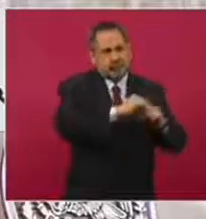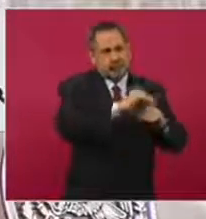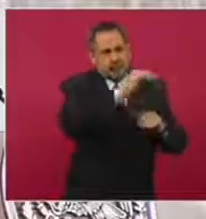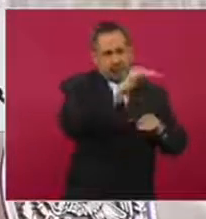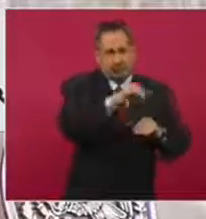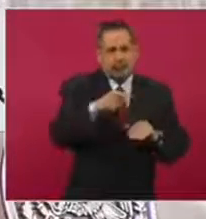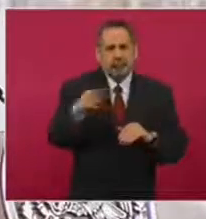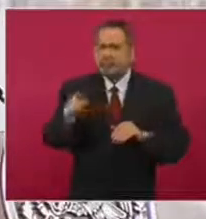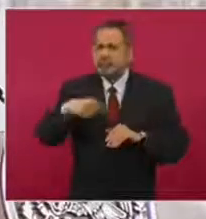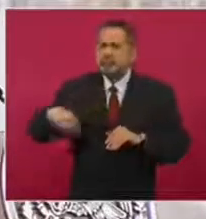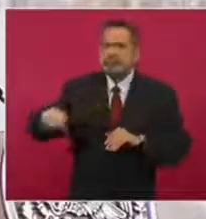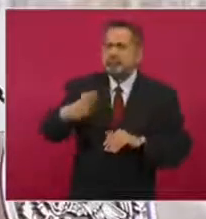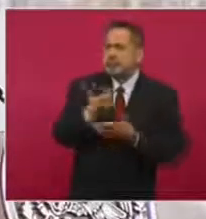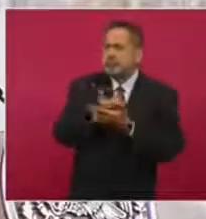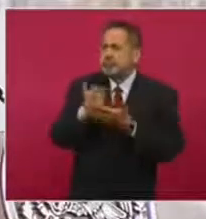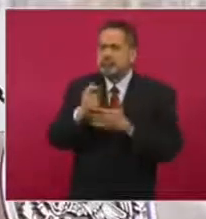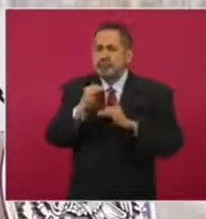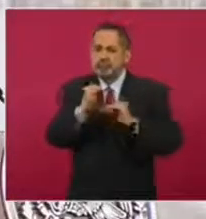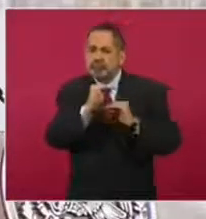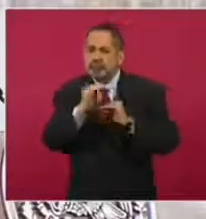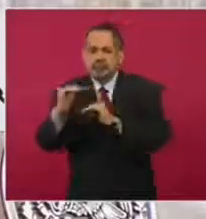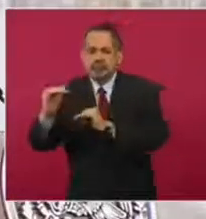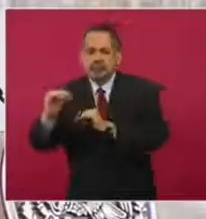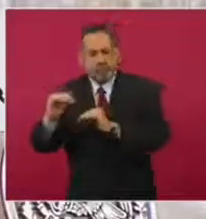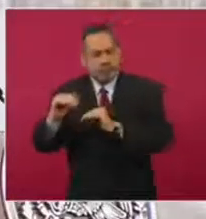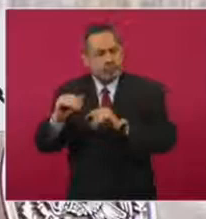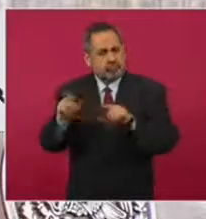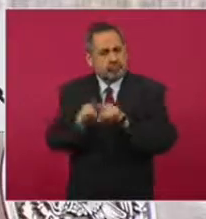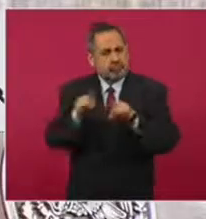comportamiento de precios básicos,